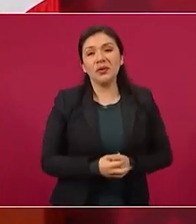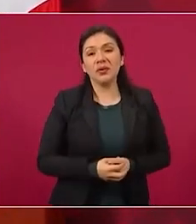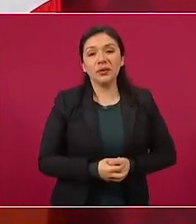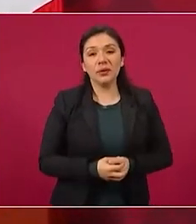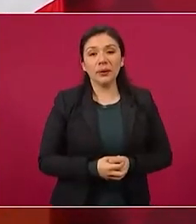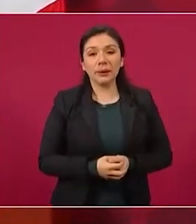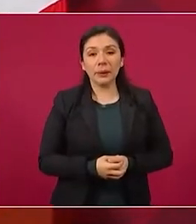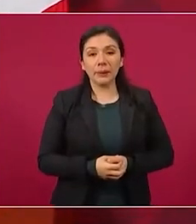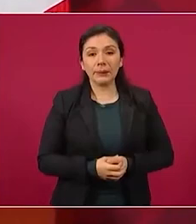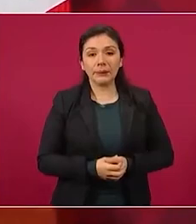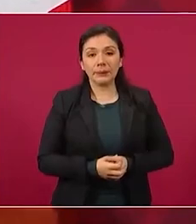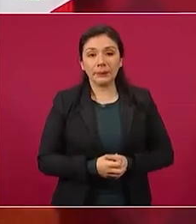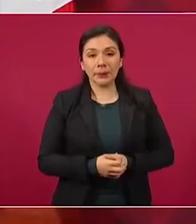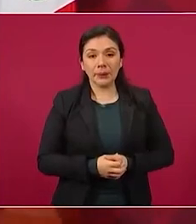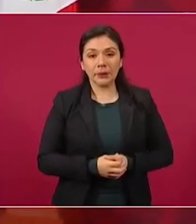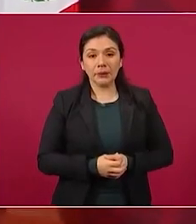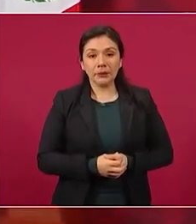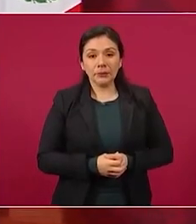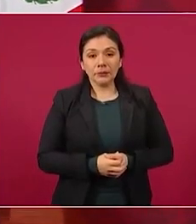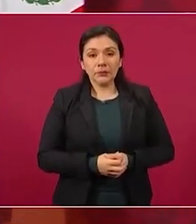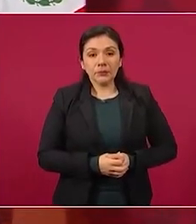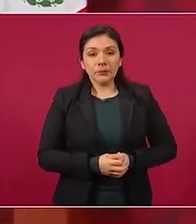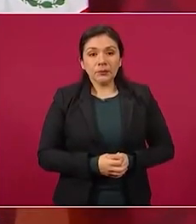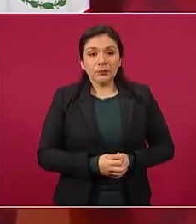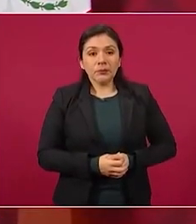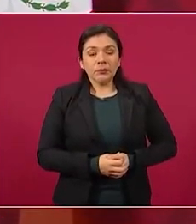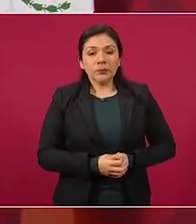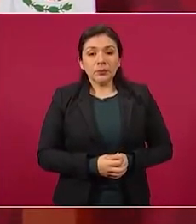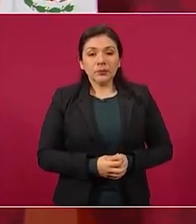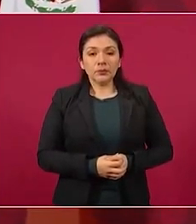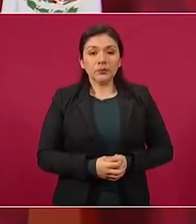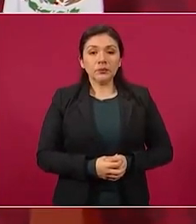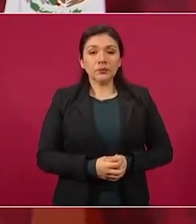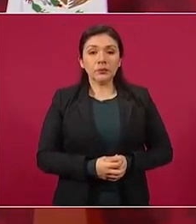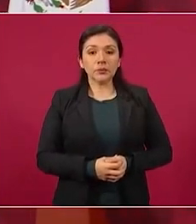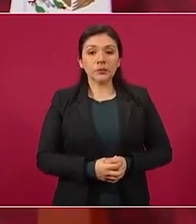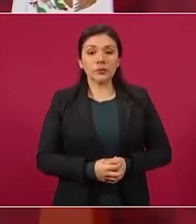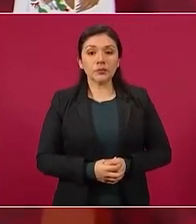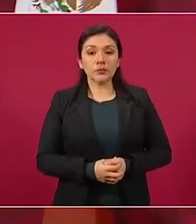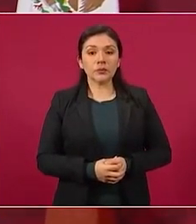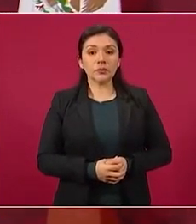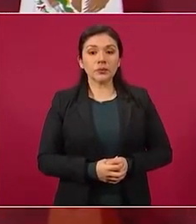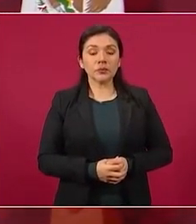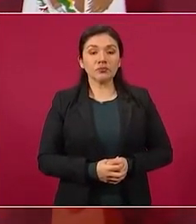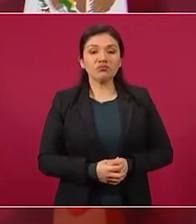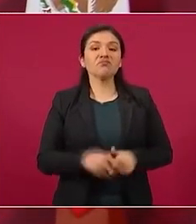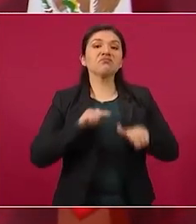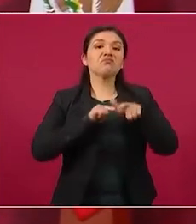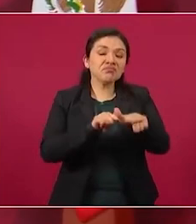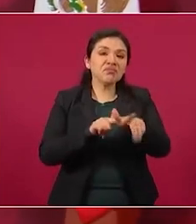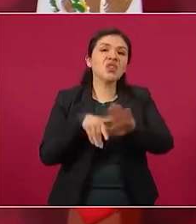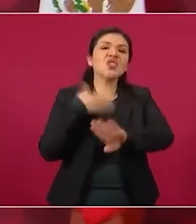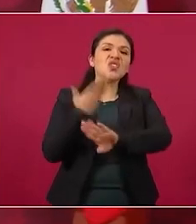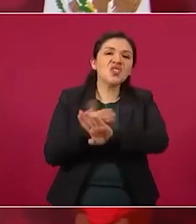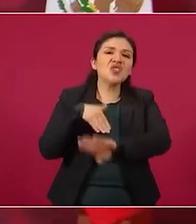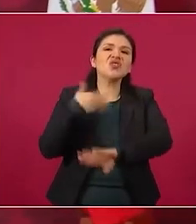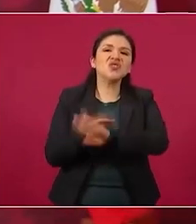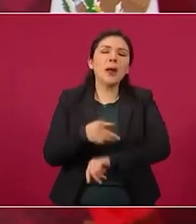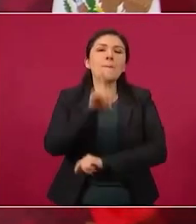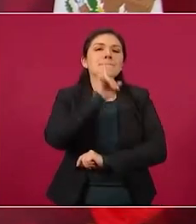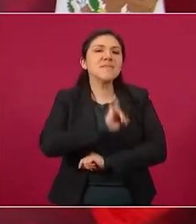de desprestigio, de mentiras, de calumnias